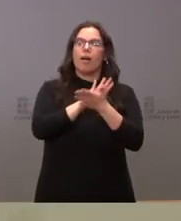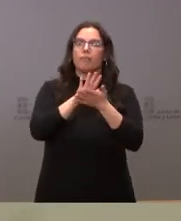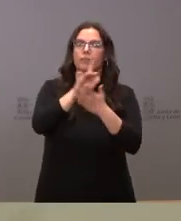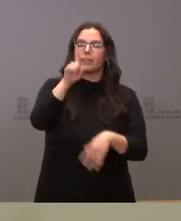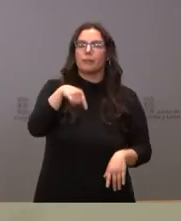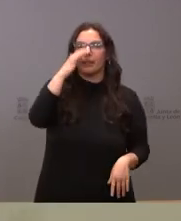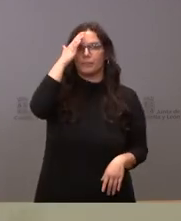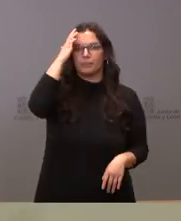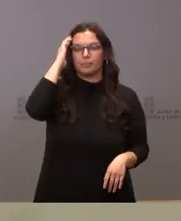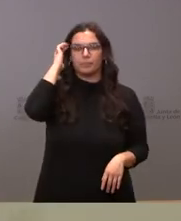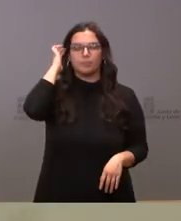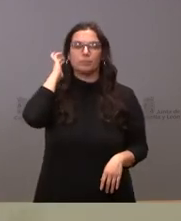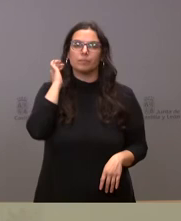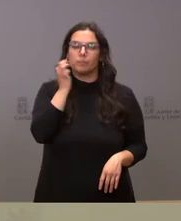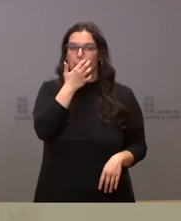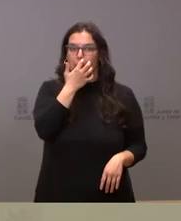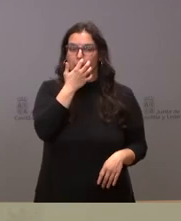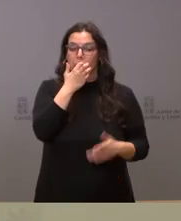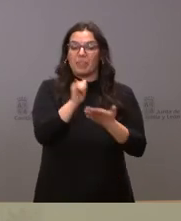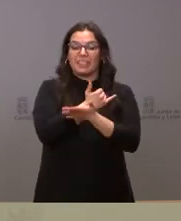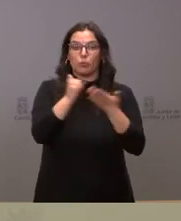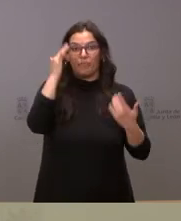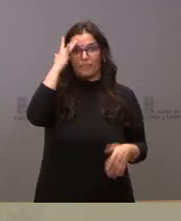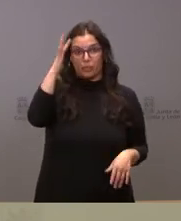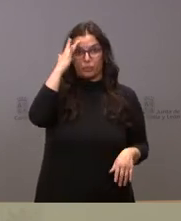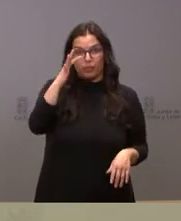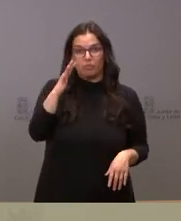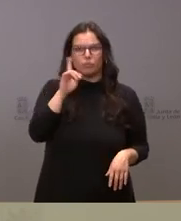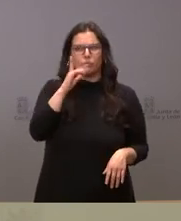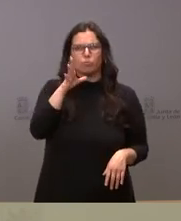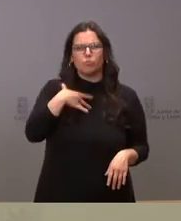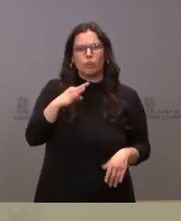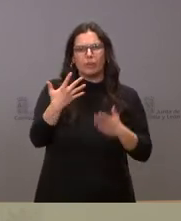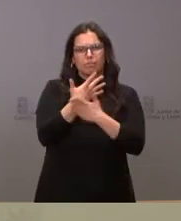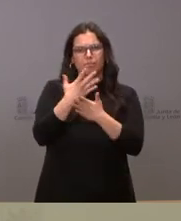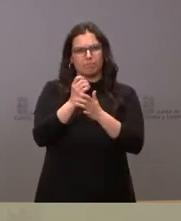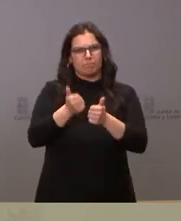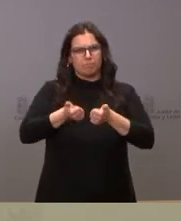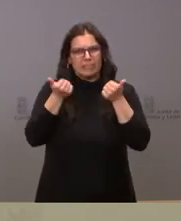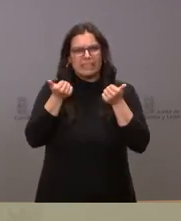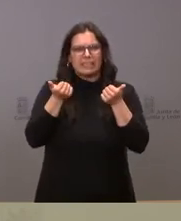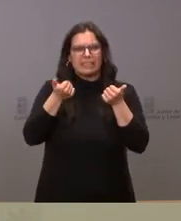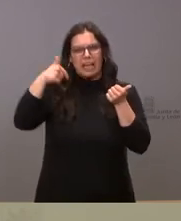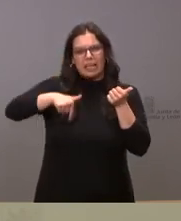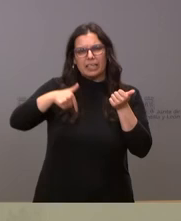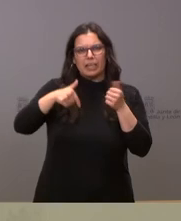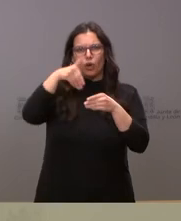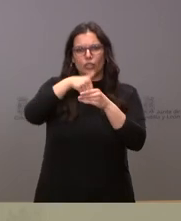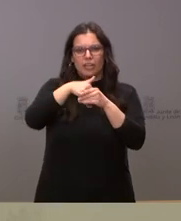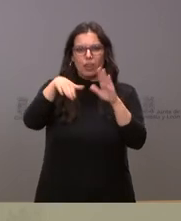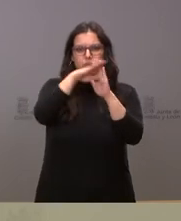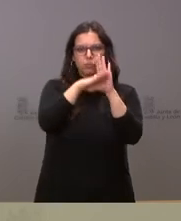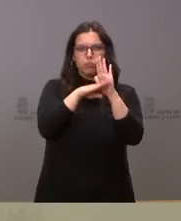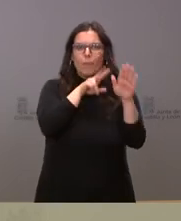la asignatura de filosofía no sé si puede concretar un poquito más cómo se va a mantener en el currículo